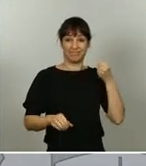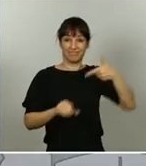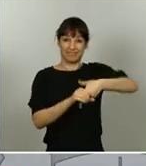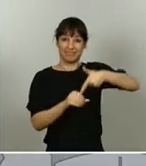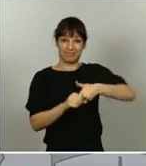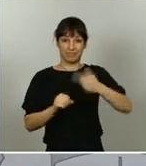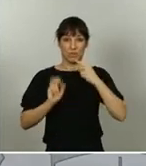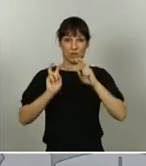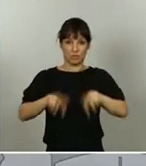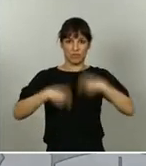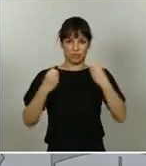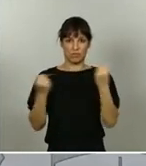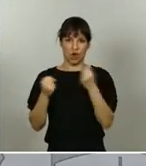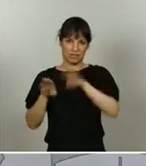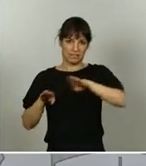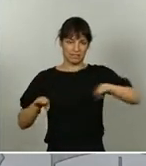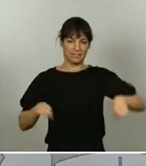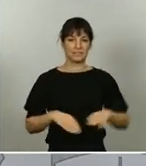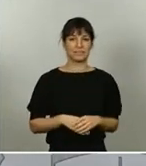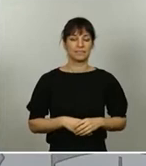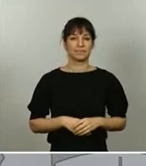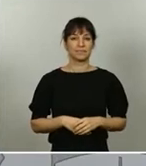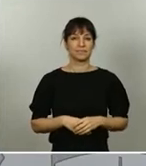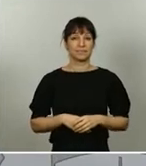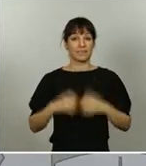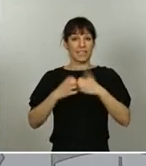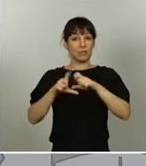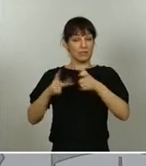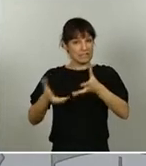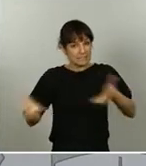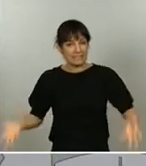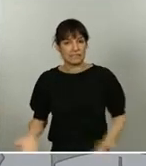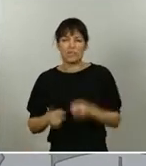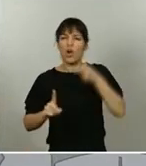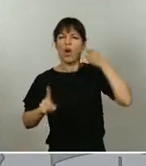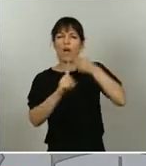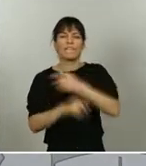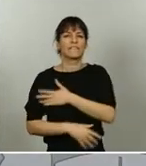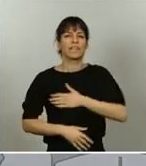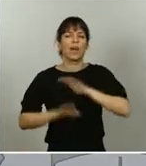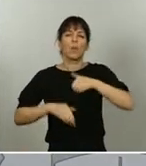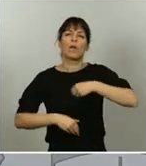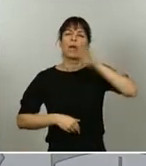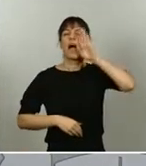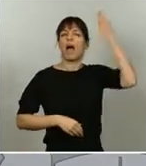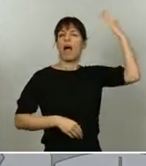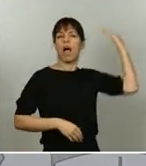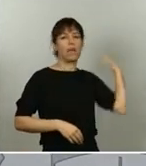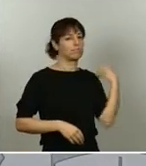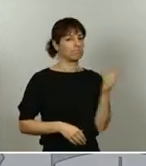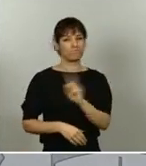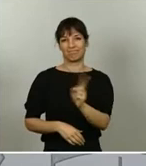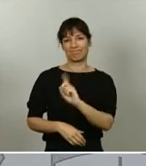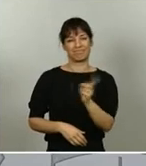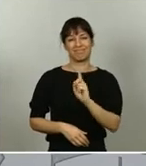de su flota. Y este impulso a la industria no tiene por objeto retroceder a tiempos pasados. Al contrario, facilitará la